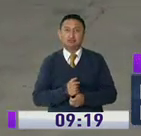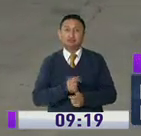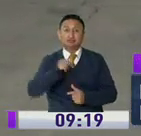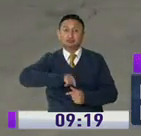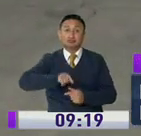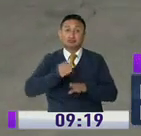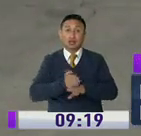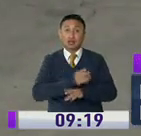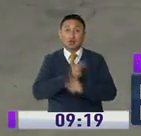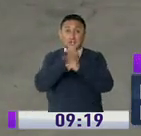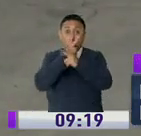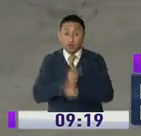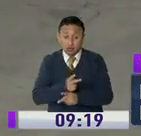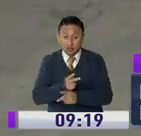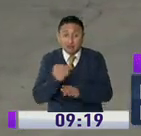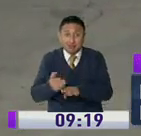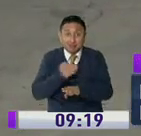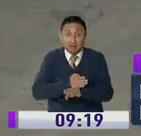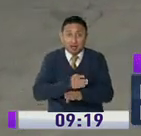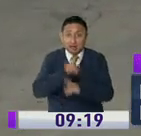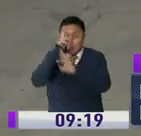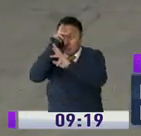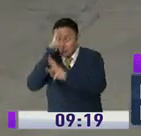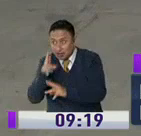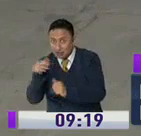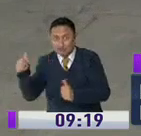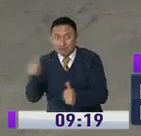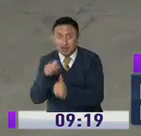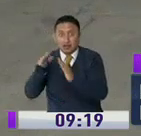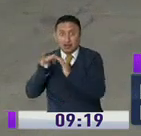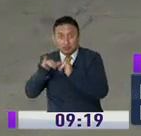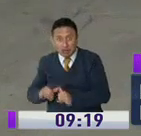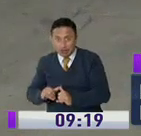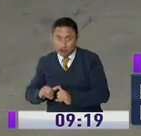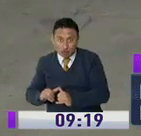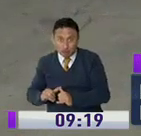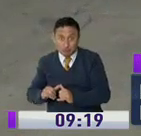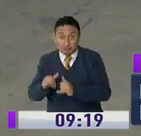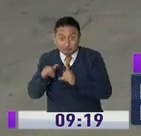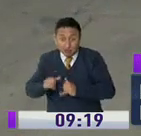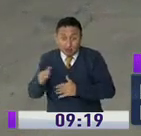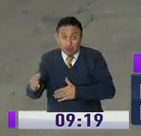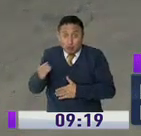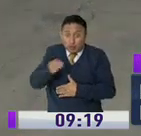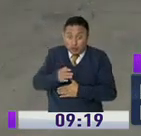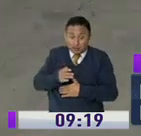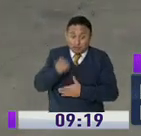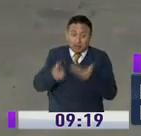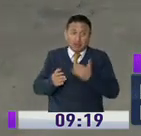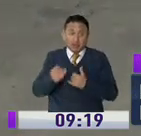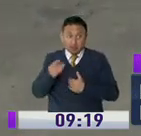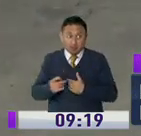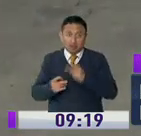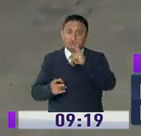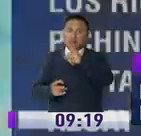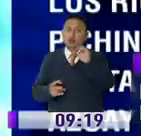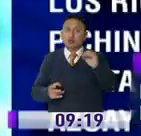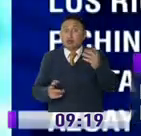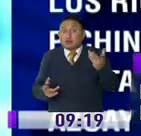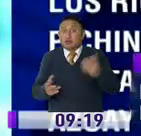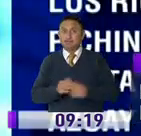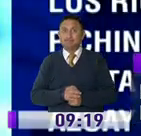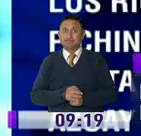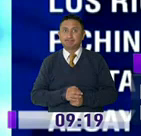las medidas de aislamiento, no cumplimos las medidas de estar en casa y no salir, porque seguramente ahora tuviéramos 200 casos ya en el Oro.